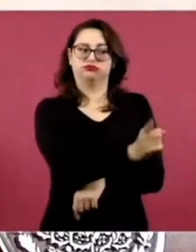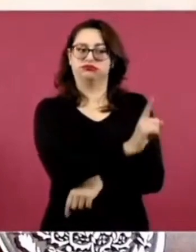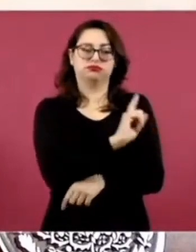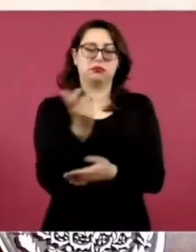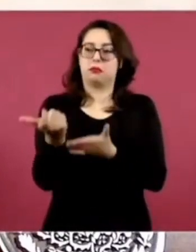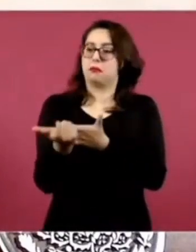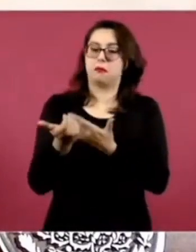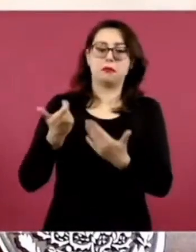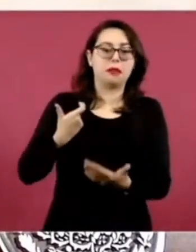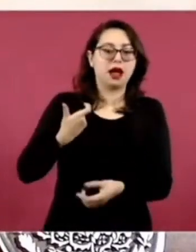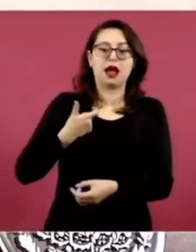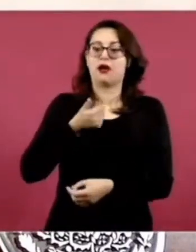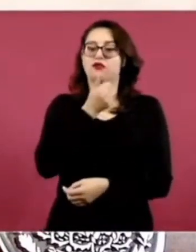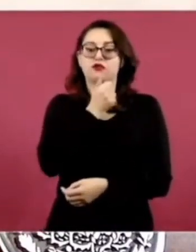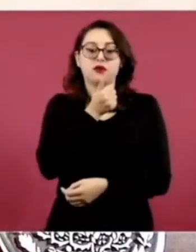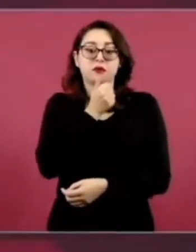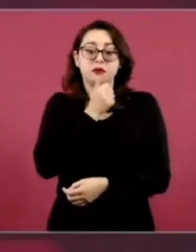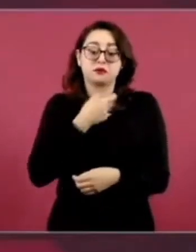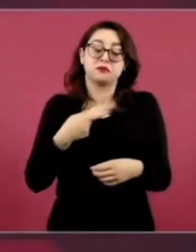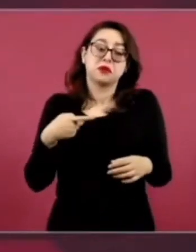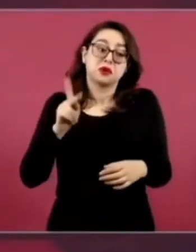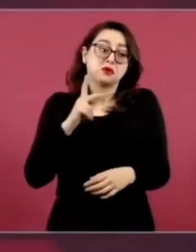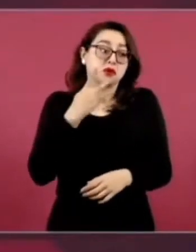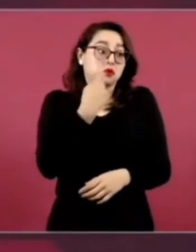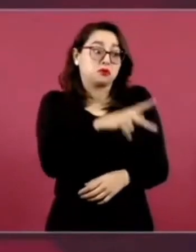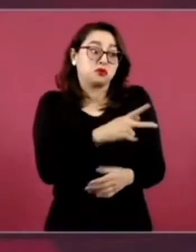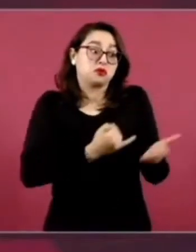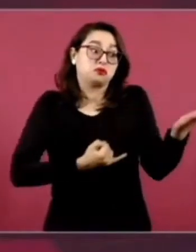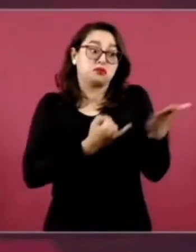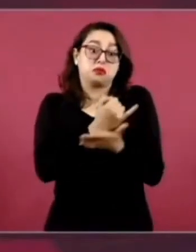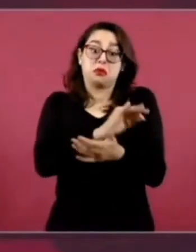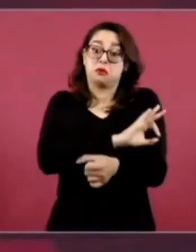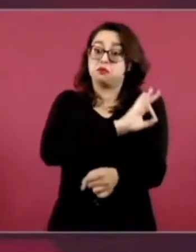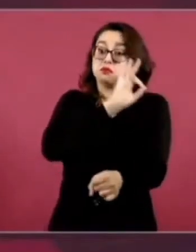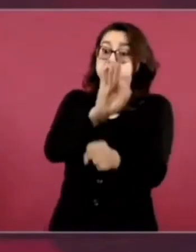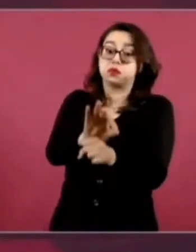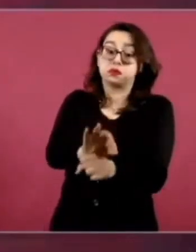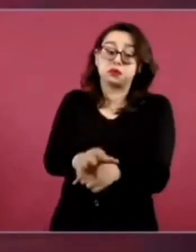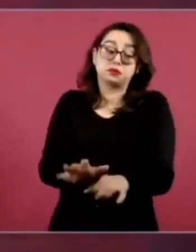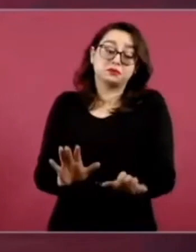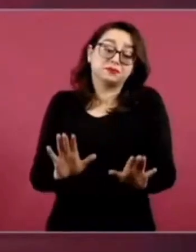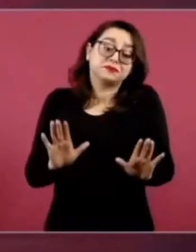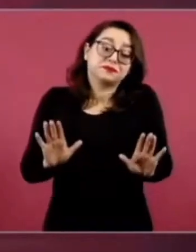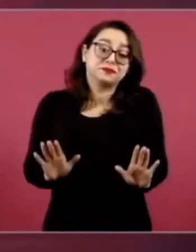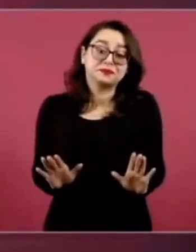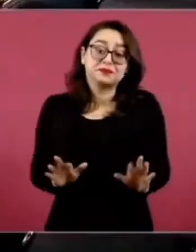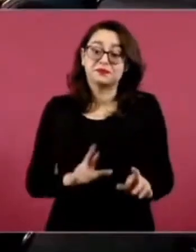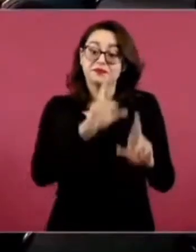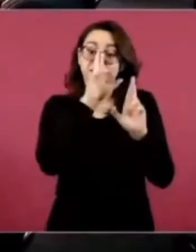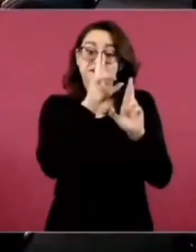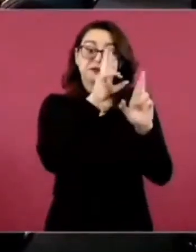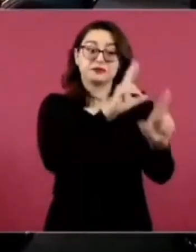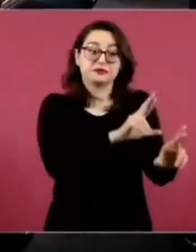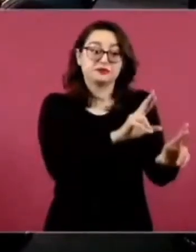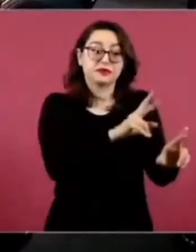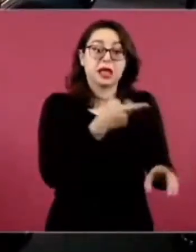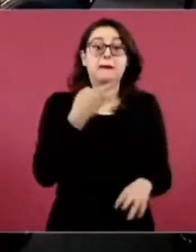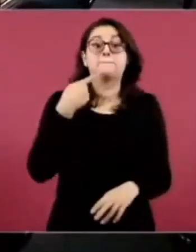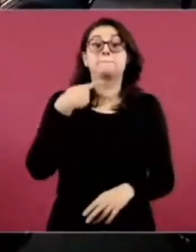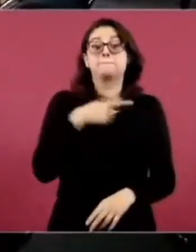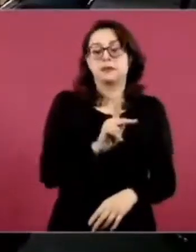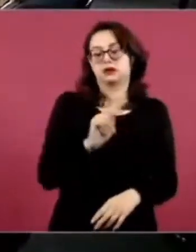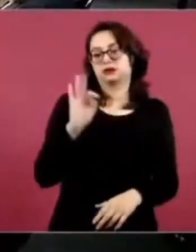Pero bueno, se respeta, ¿no?, la decisión del juez. Y al mismo tiempo, la Fiscalía